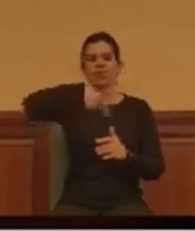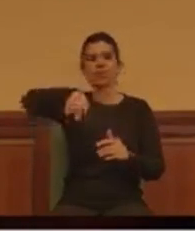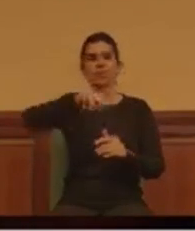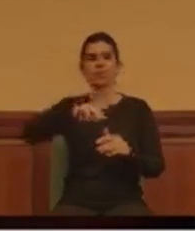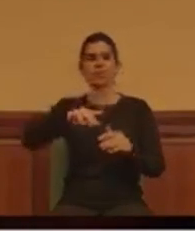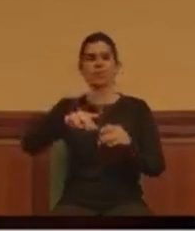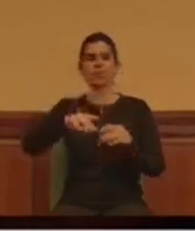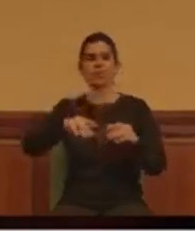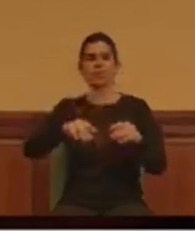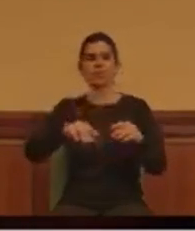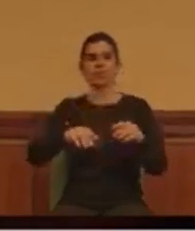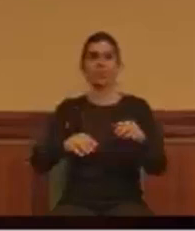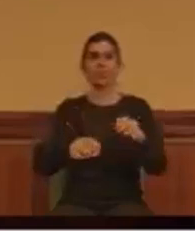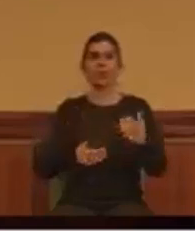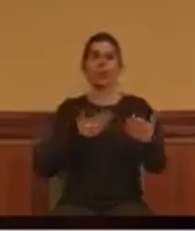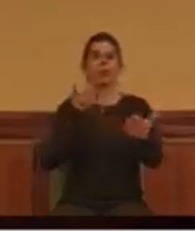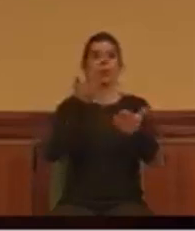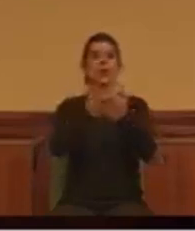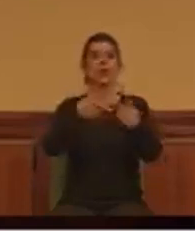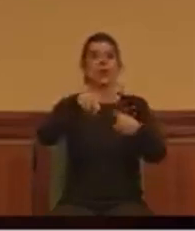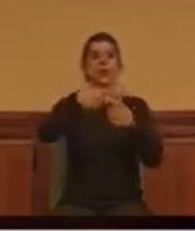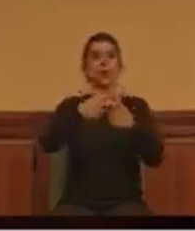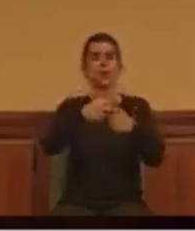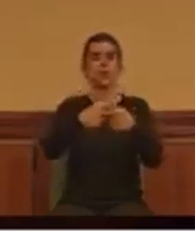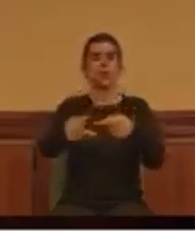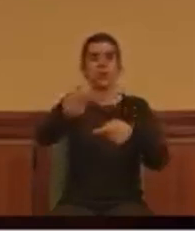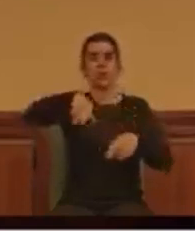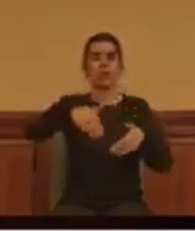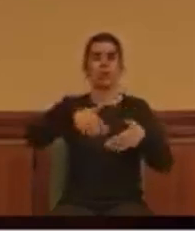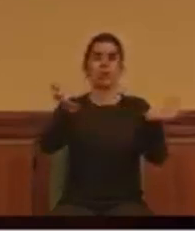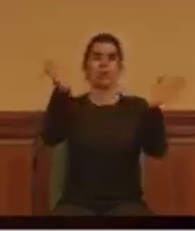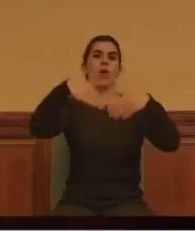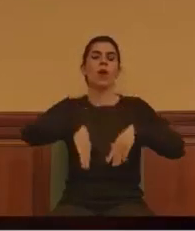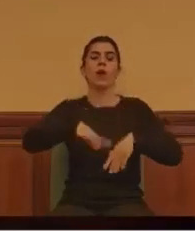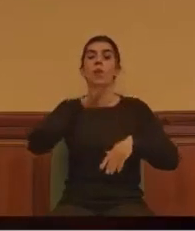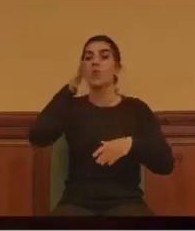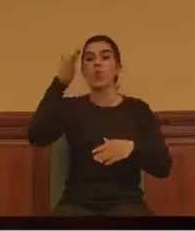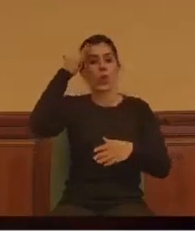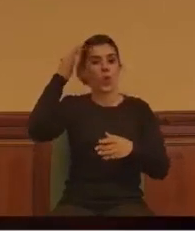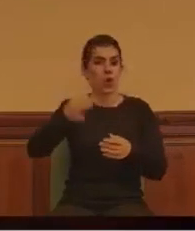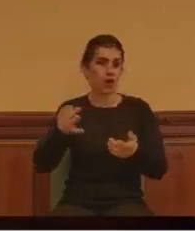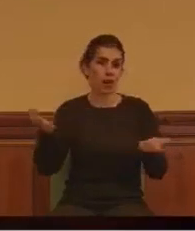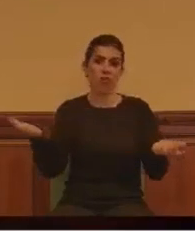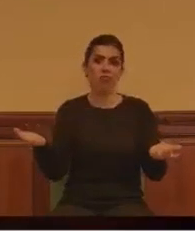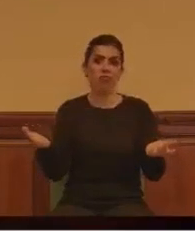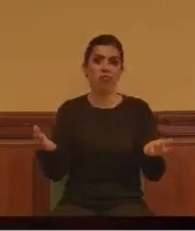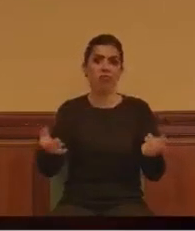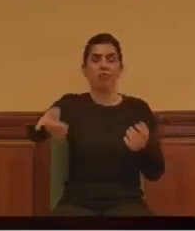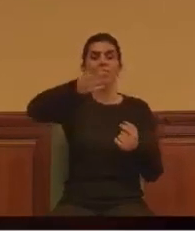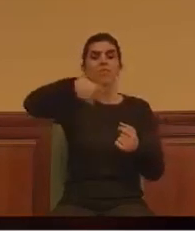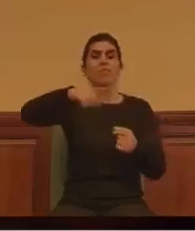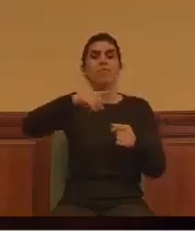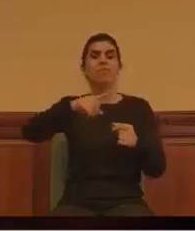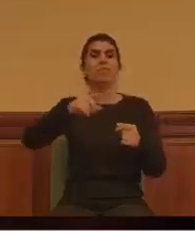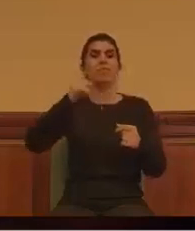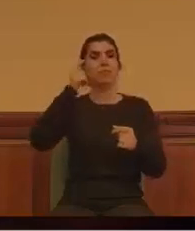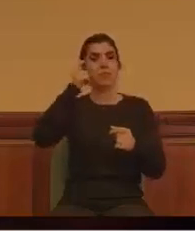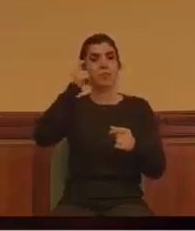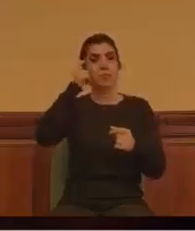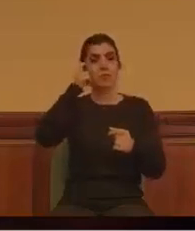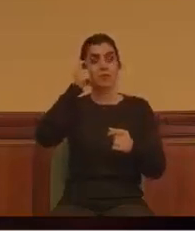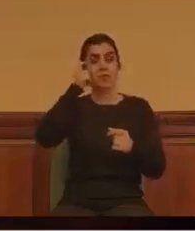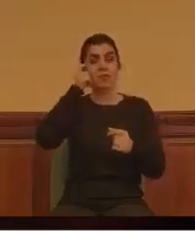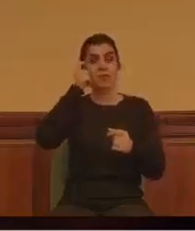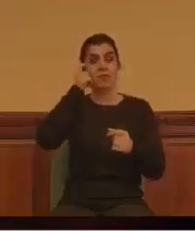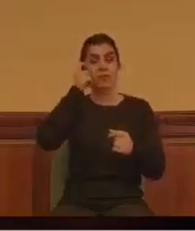mecanismos propuestos por una cuestión de sentido común. Nosotros no creemos nunca que la gallina le vaya a encargar al zorro